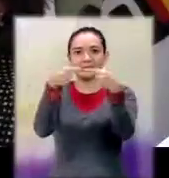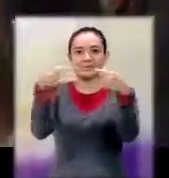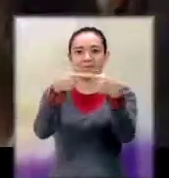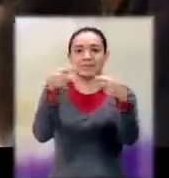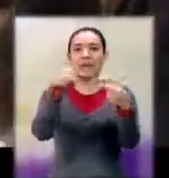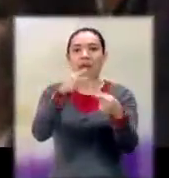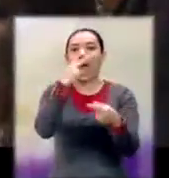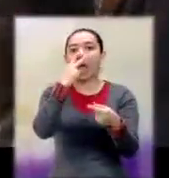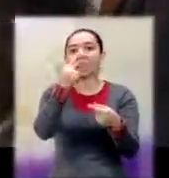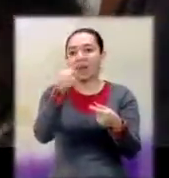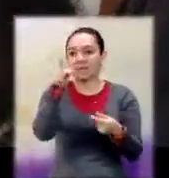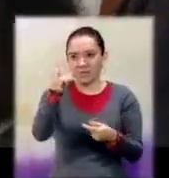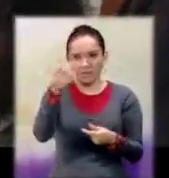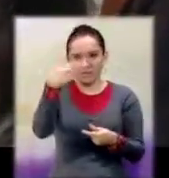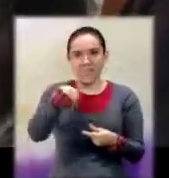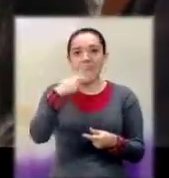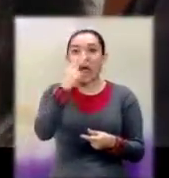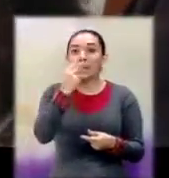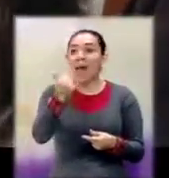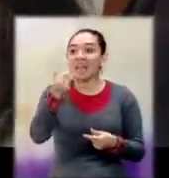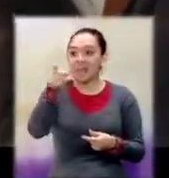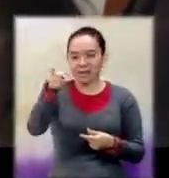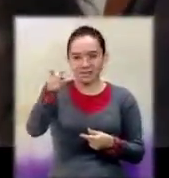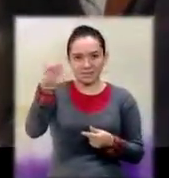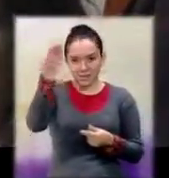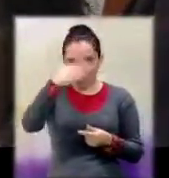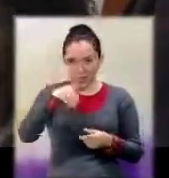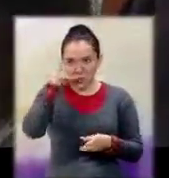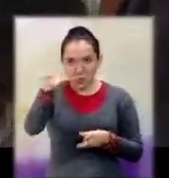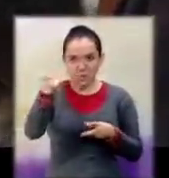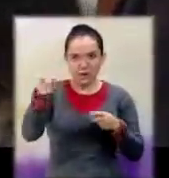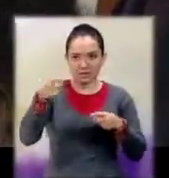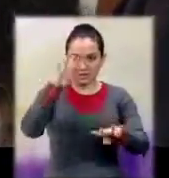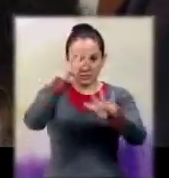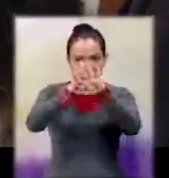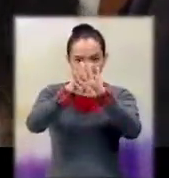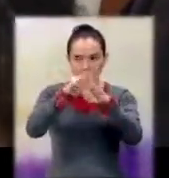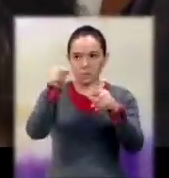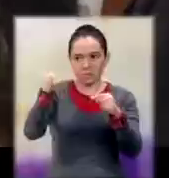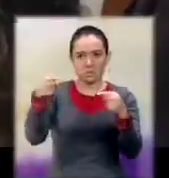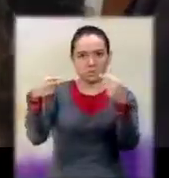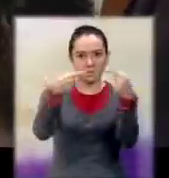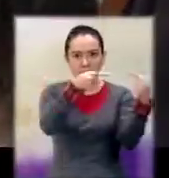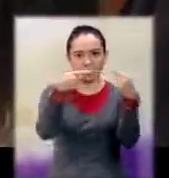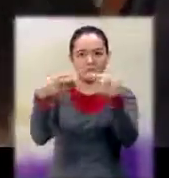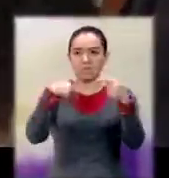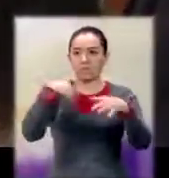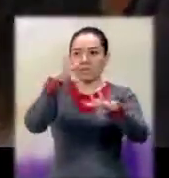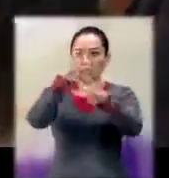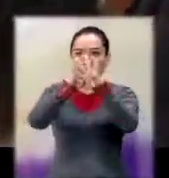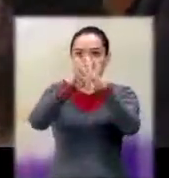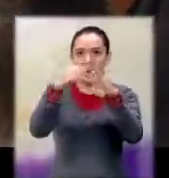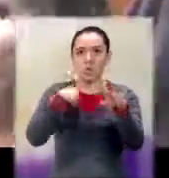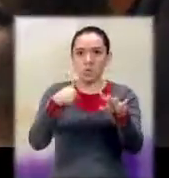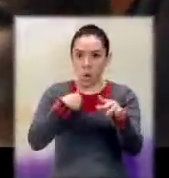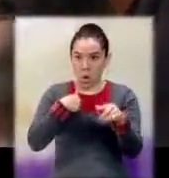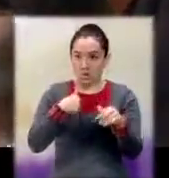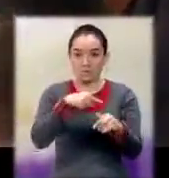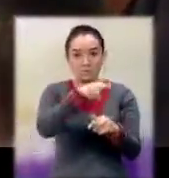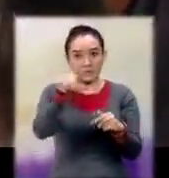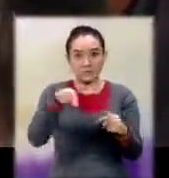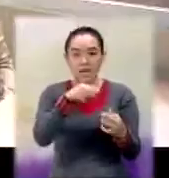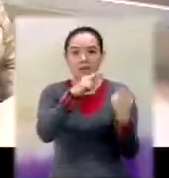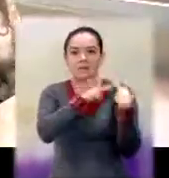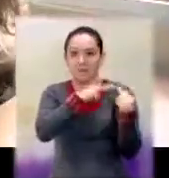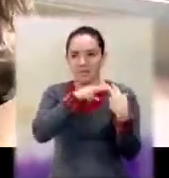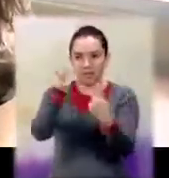la doña. Sandra Torres Casanova, Álvaro Colón. Los responsabilizo a ellos por todo lo que me pase a mi familia